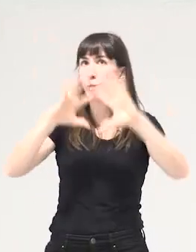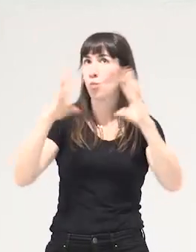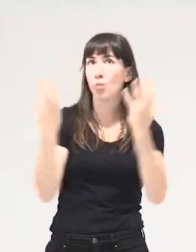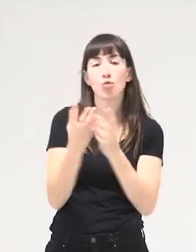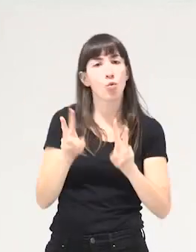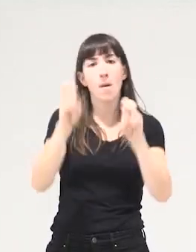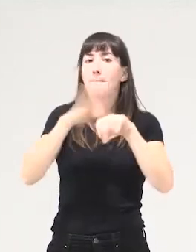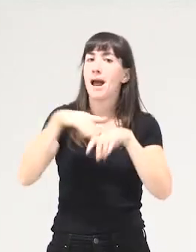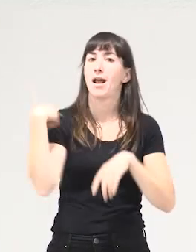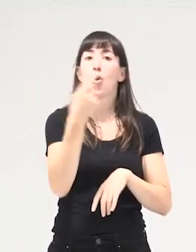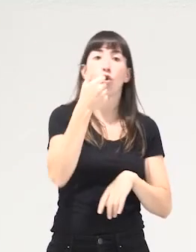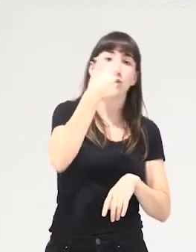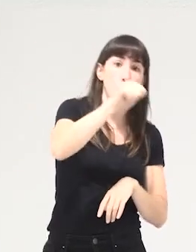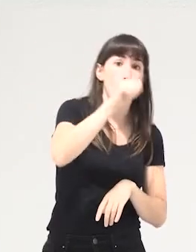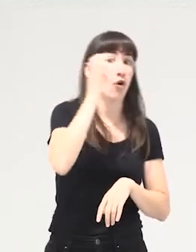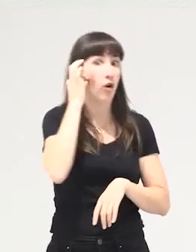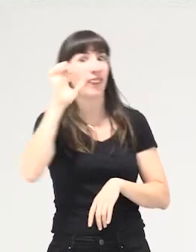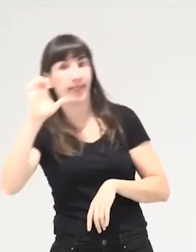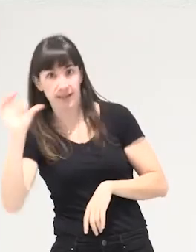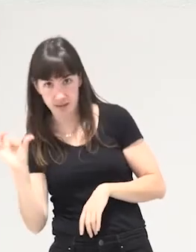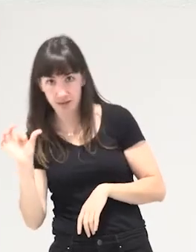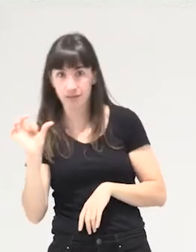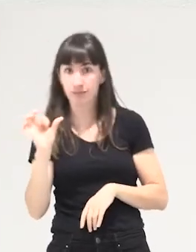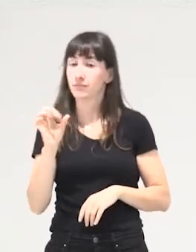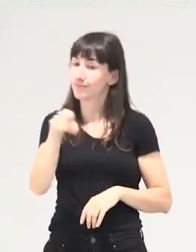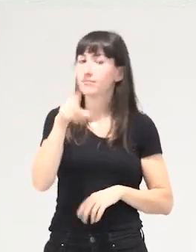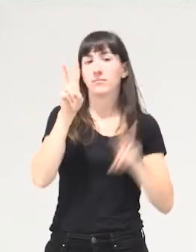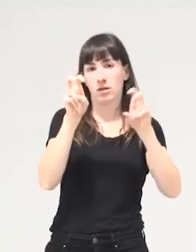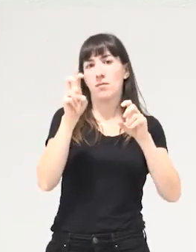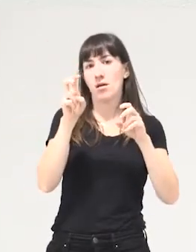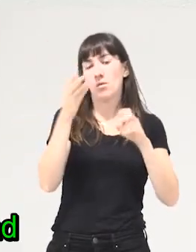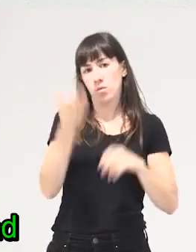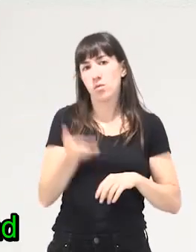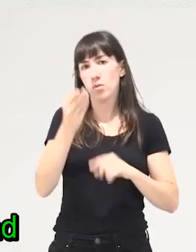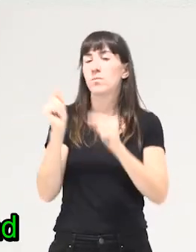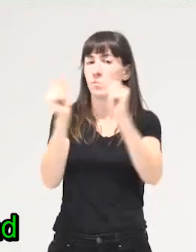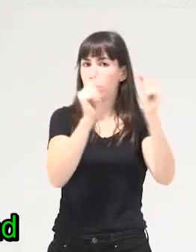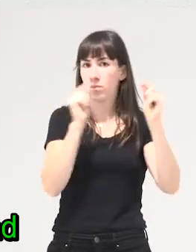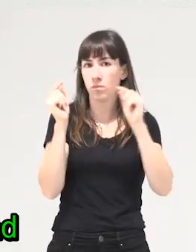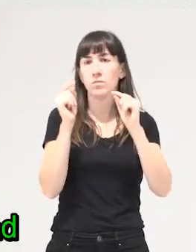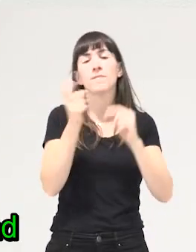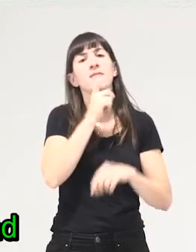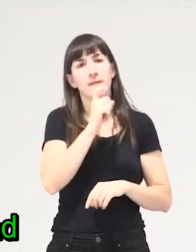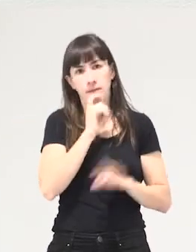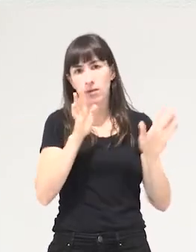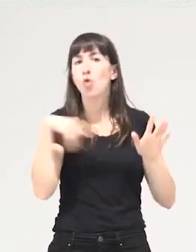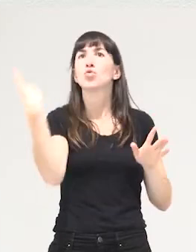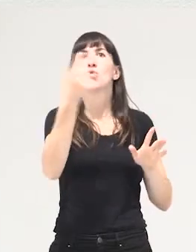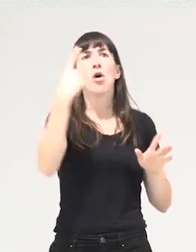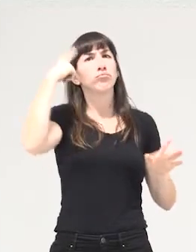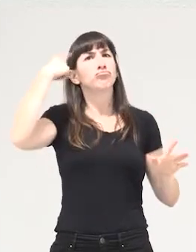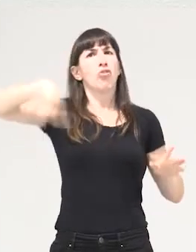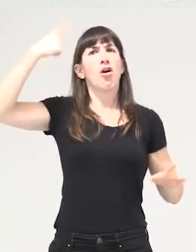esto pasa por darle un vuelco al sistema entonces para abordar este momento complejo donde nadie tiene el todo de la verdad y